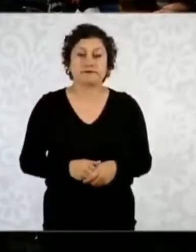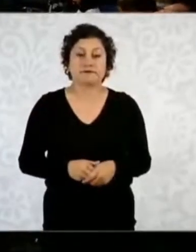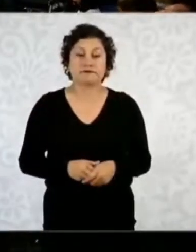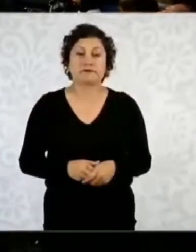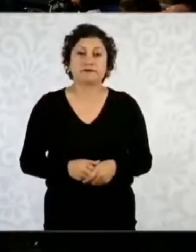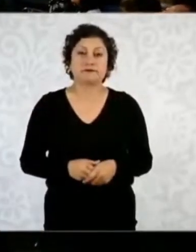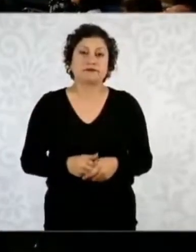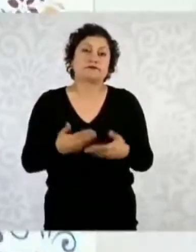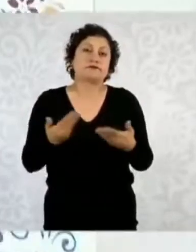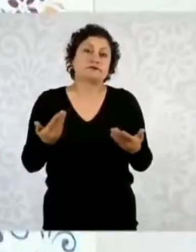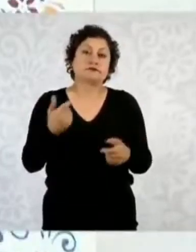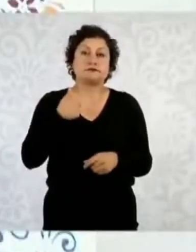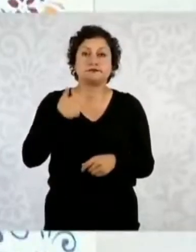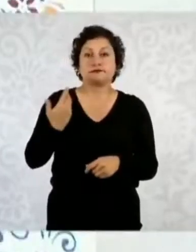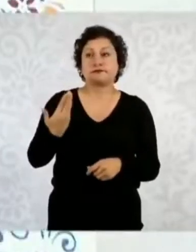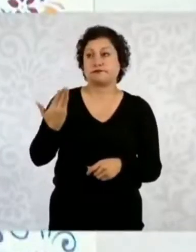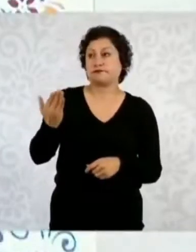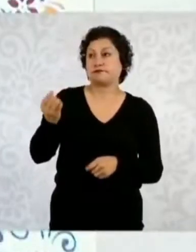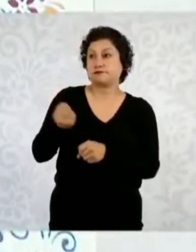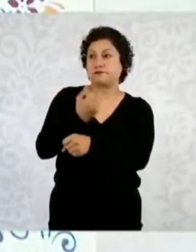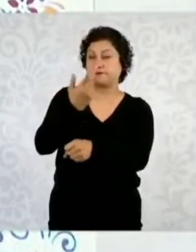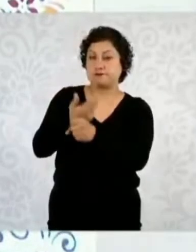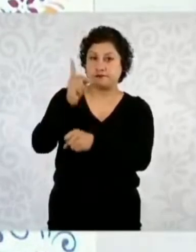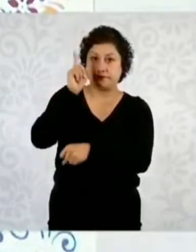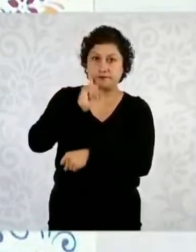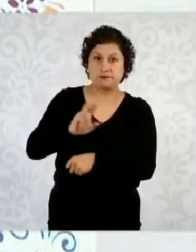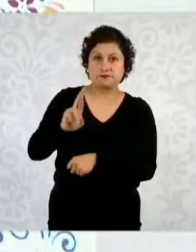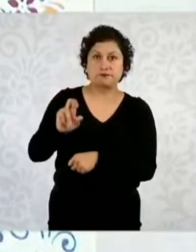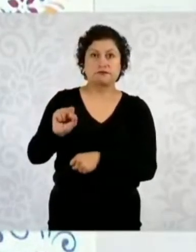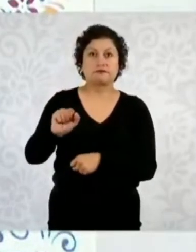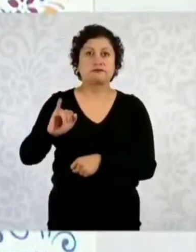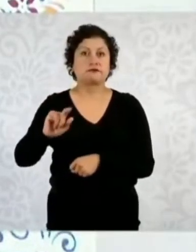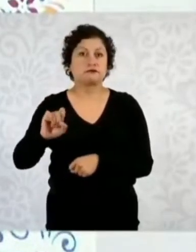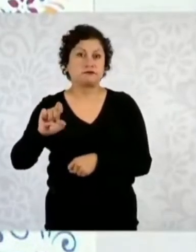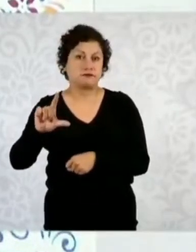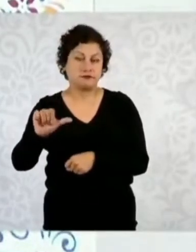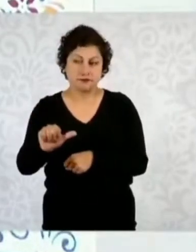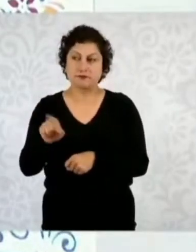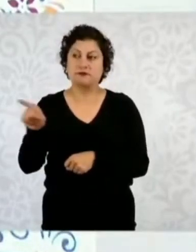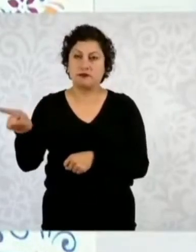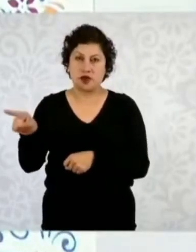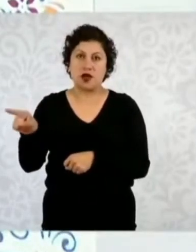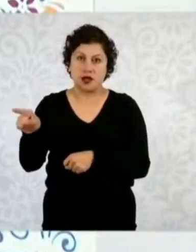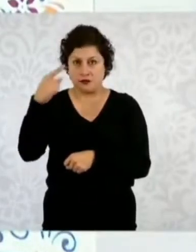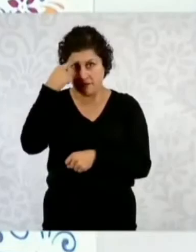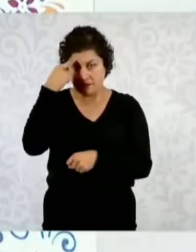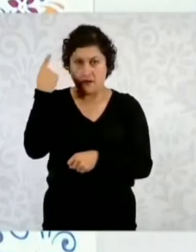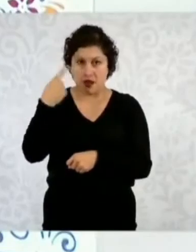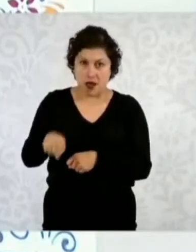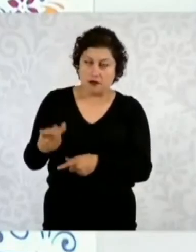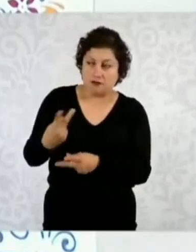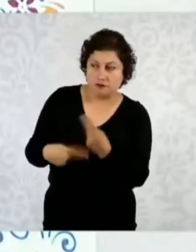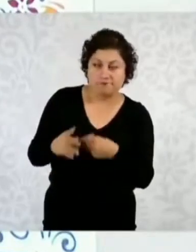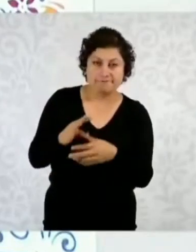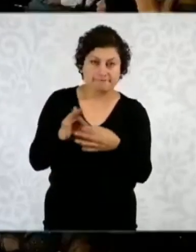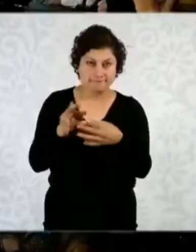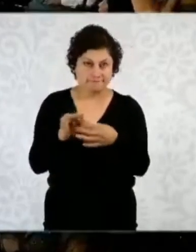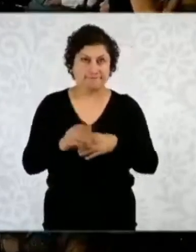¿Cuándo va ir a la Secretaría de Rosa Isela? Vamos a que tome su momento para que pueda.